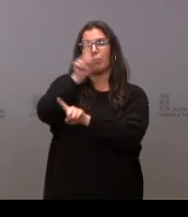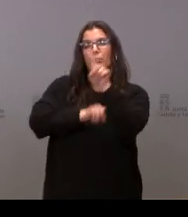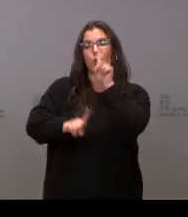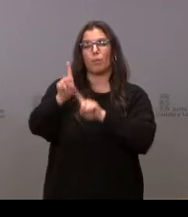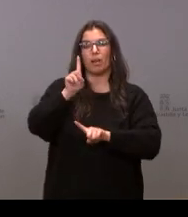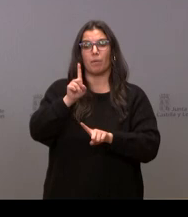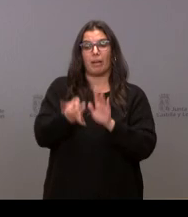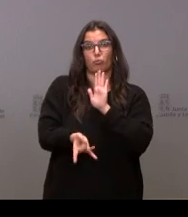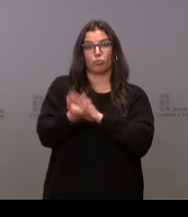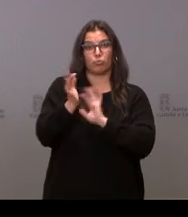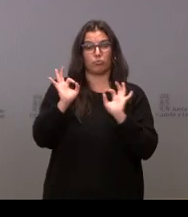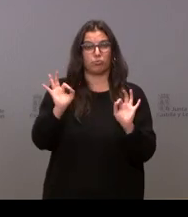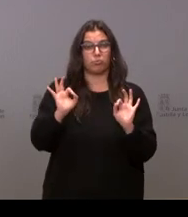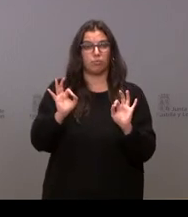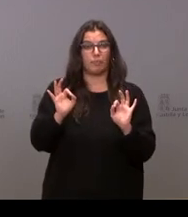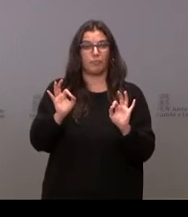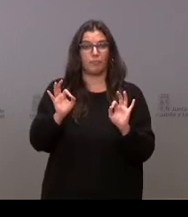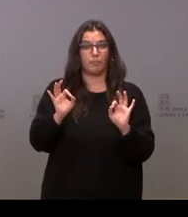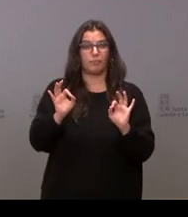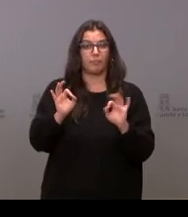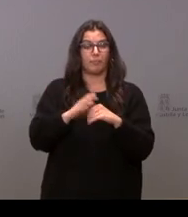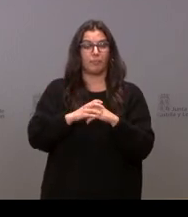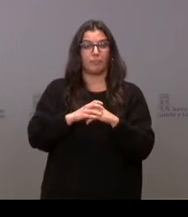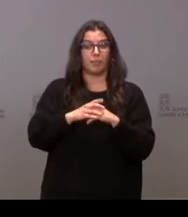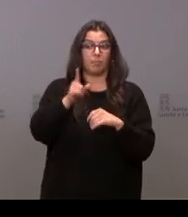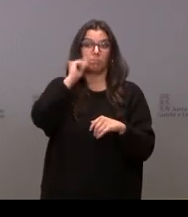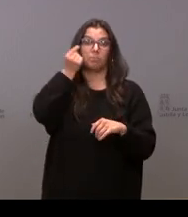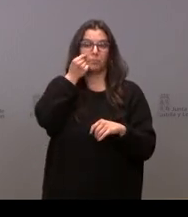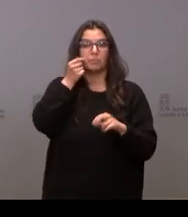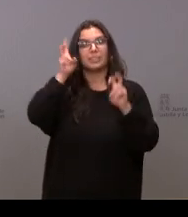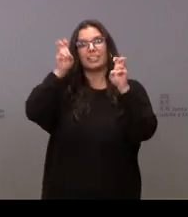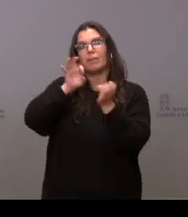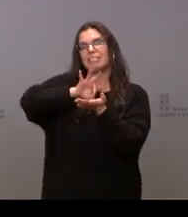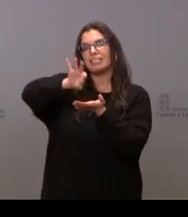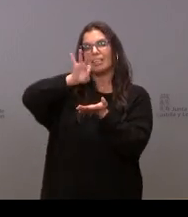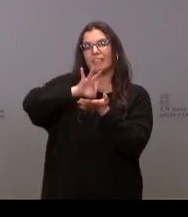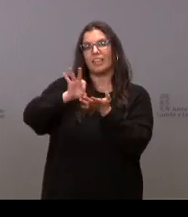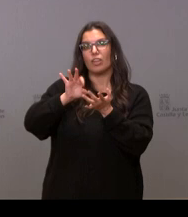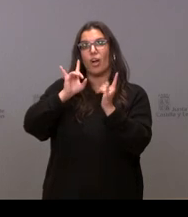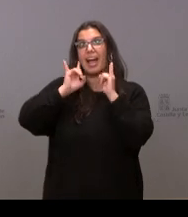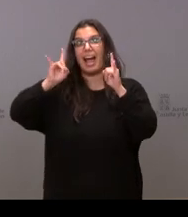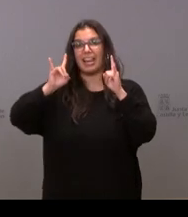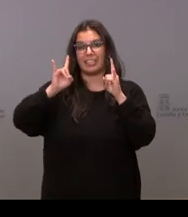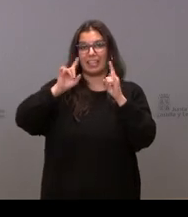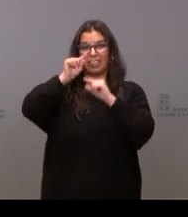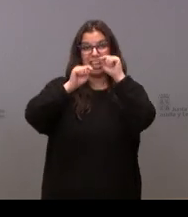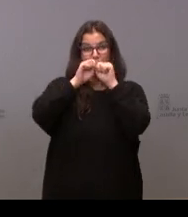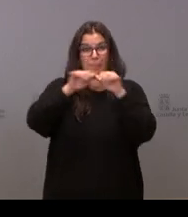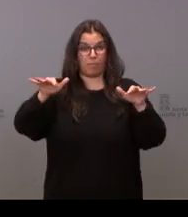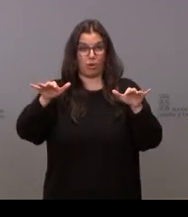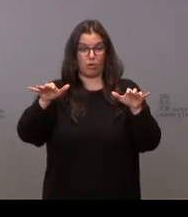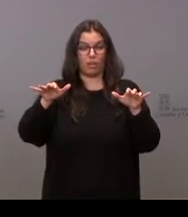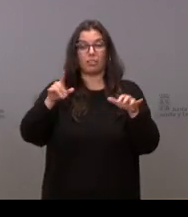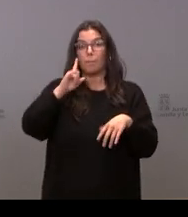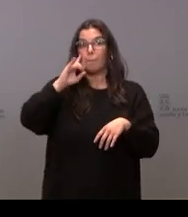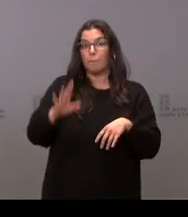ha surgido que se ha dado a conocer respecto al servicio de alertas epidemiológicas que bueno parece ser que ha